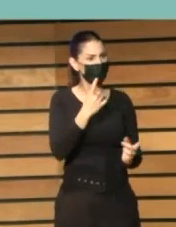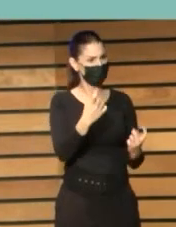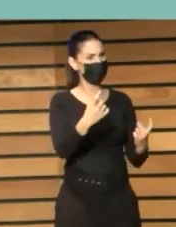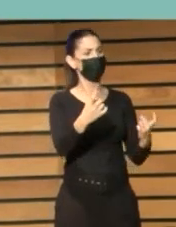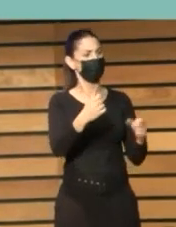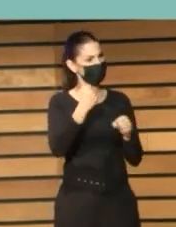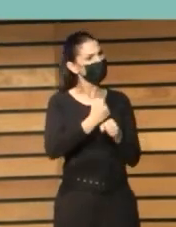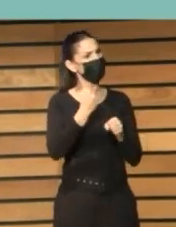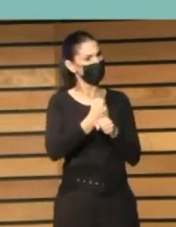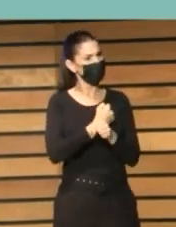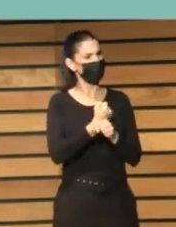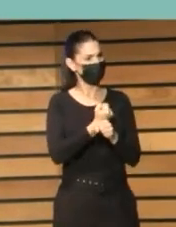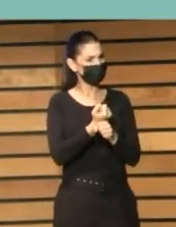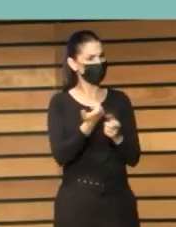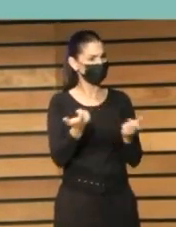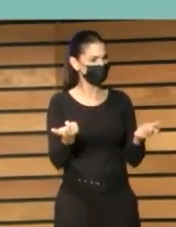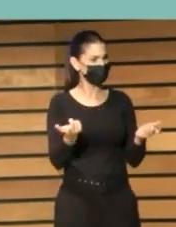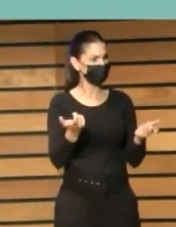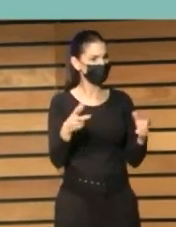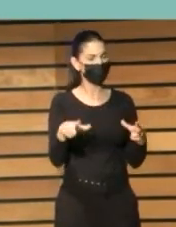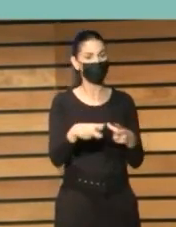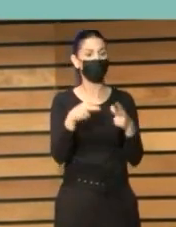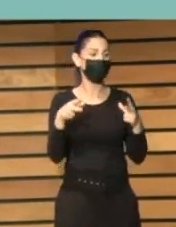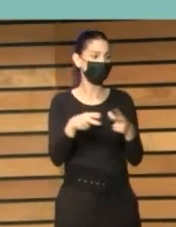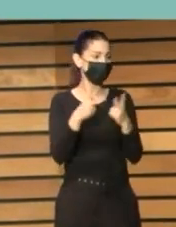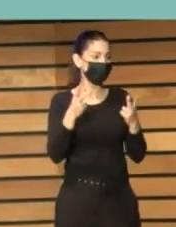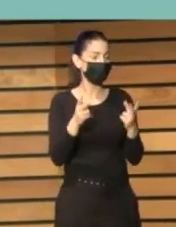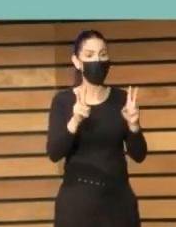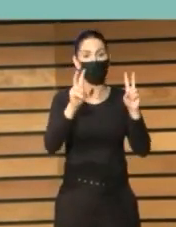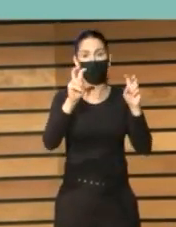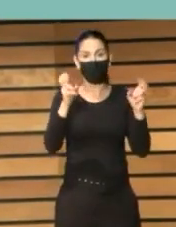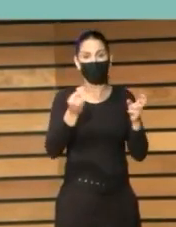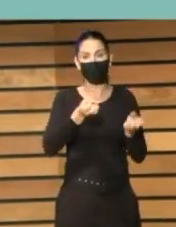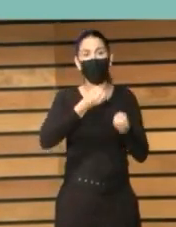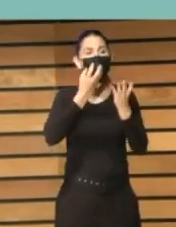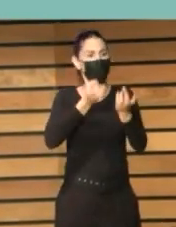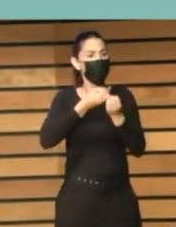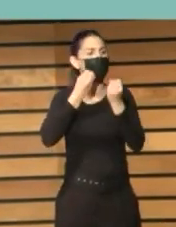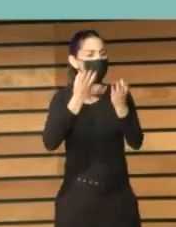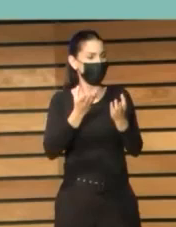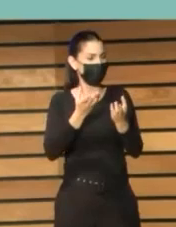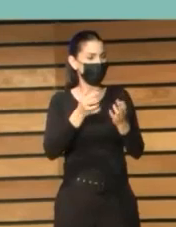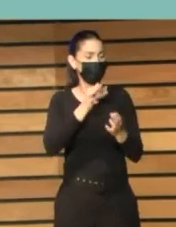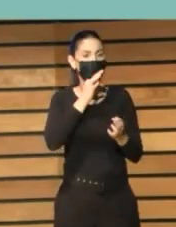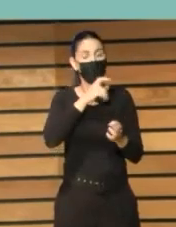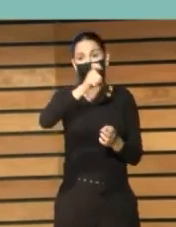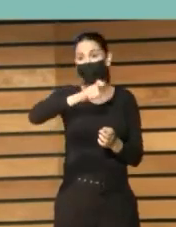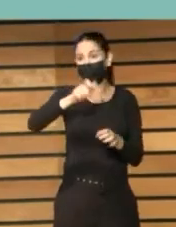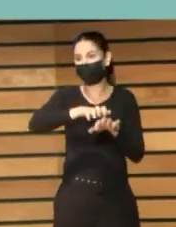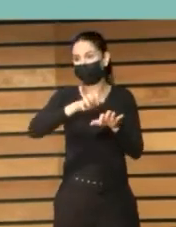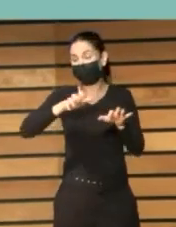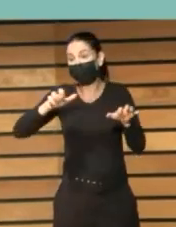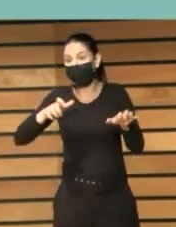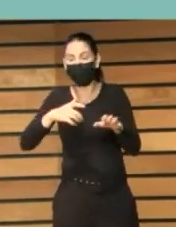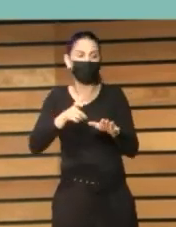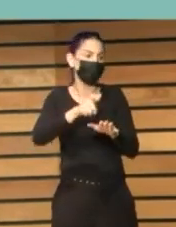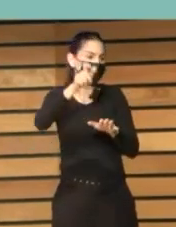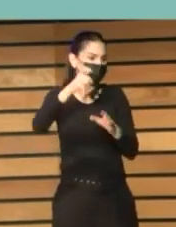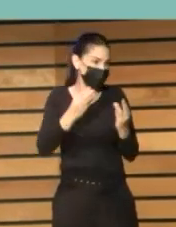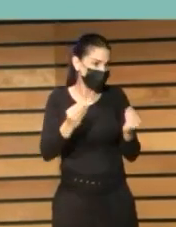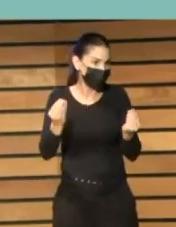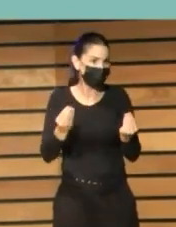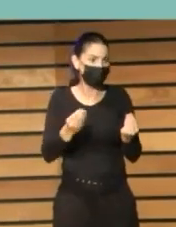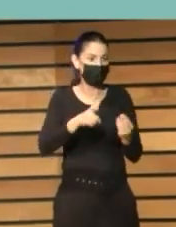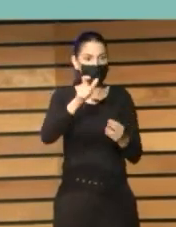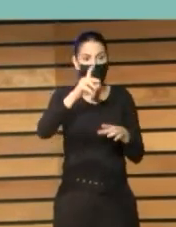muchos fenómenos en la sociedad como la polarización, la desinformación que nos preocupan globalmente. Entonces, lo que hemos